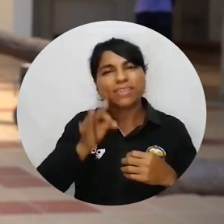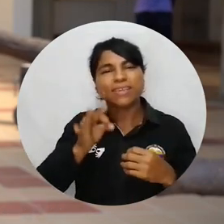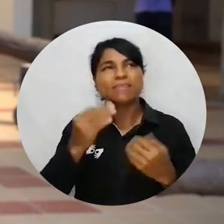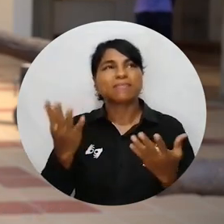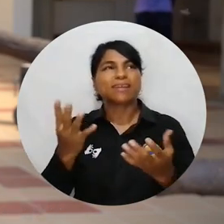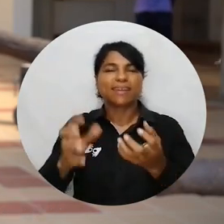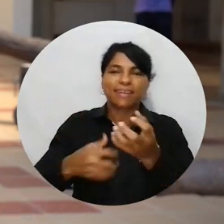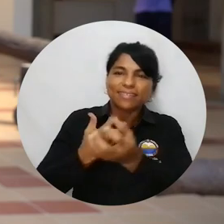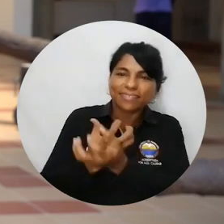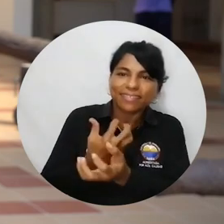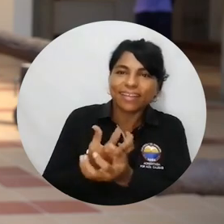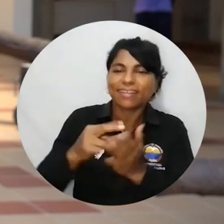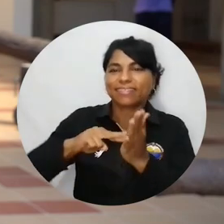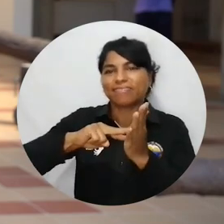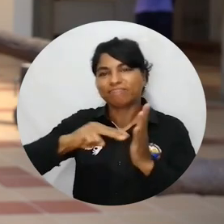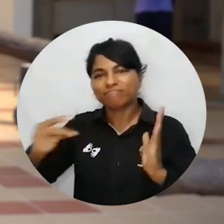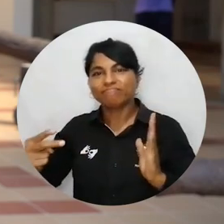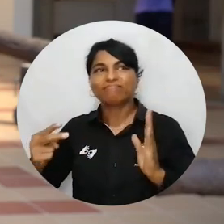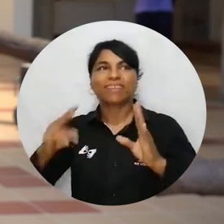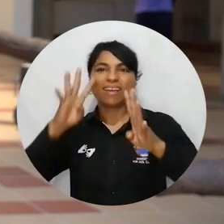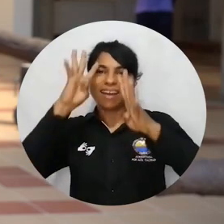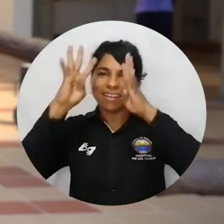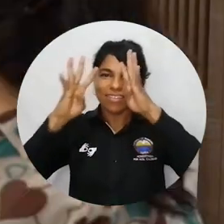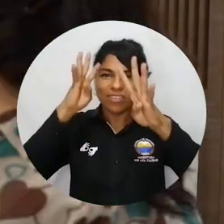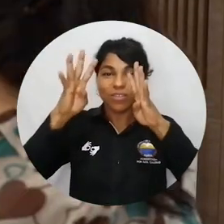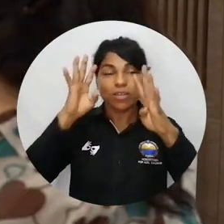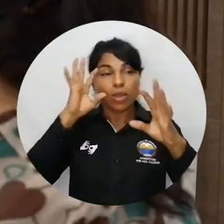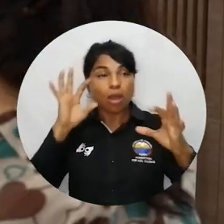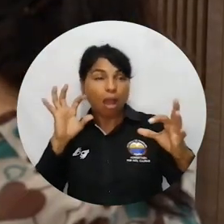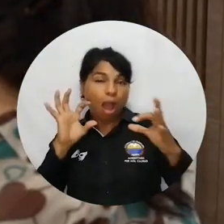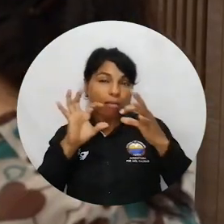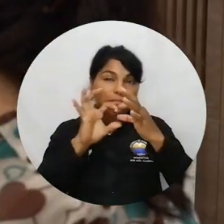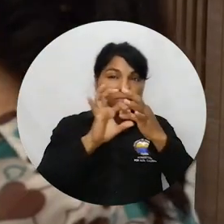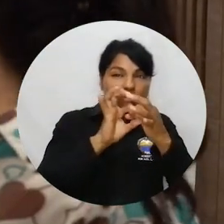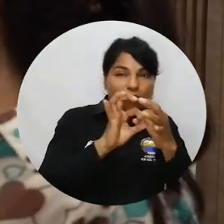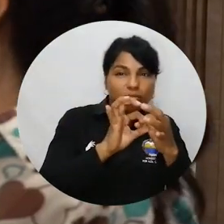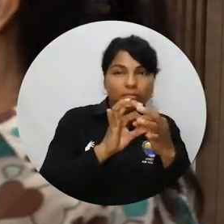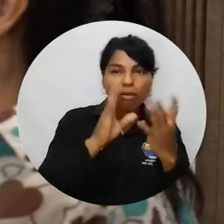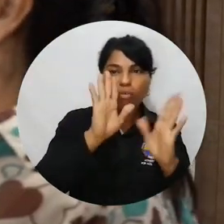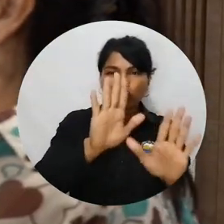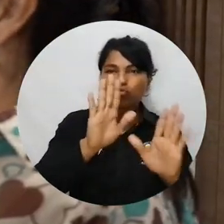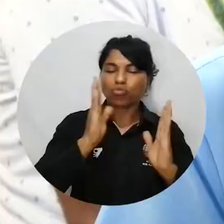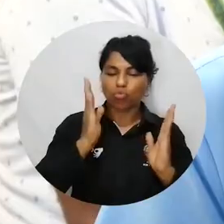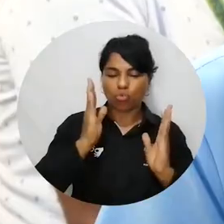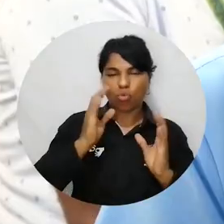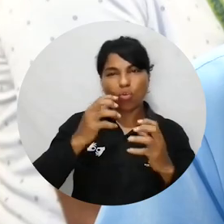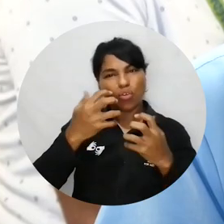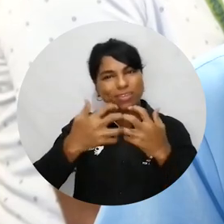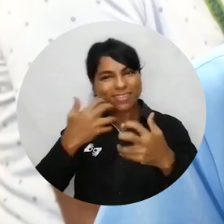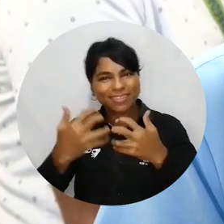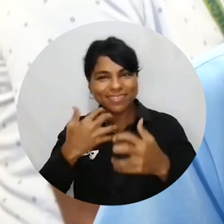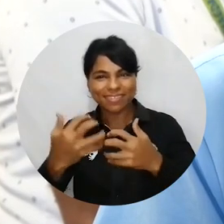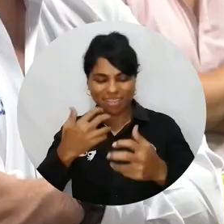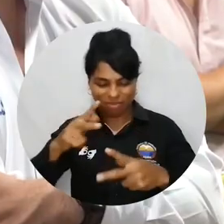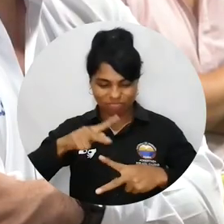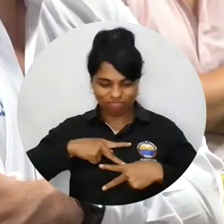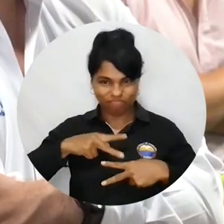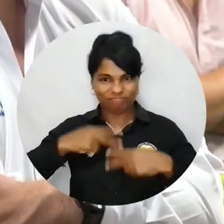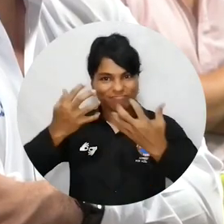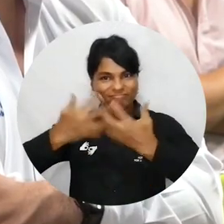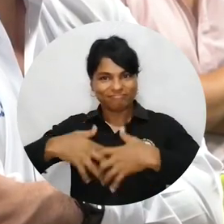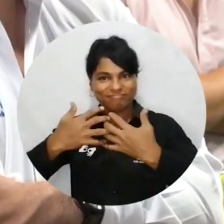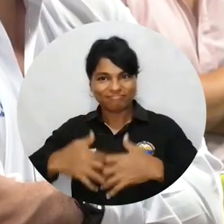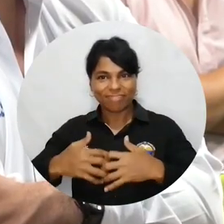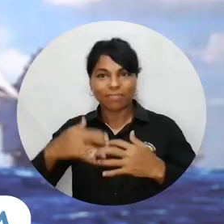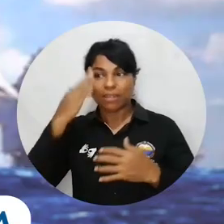a participar en los próximos escenarios que se realicen en la universidad con relación a este tema. La Universidad de Magdalena ha sido